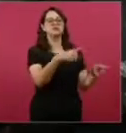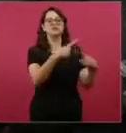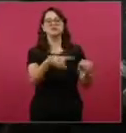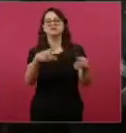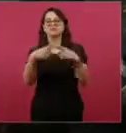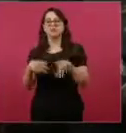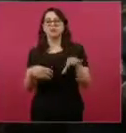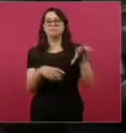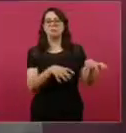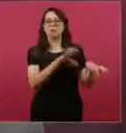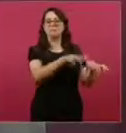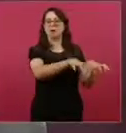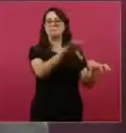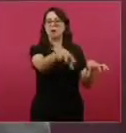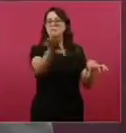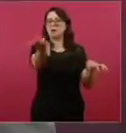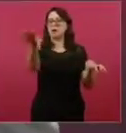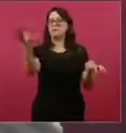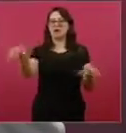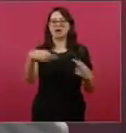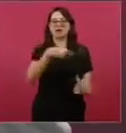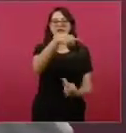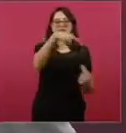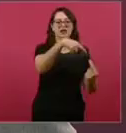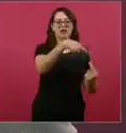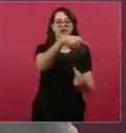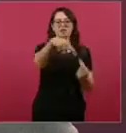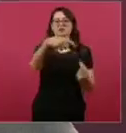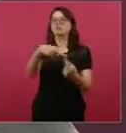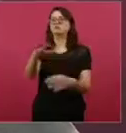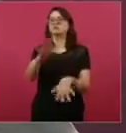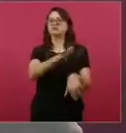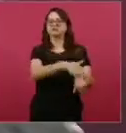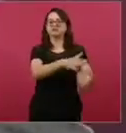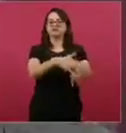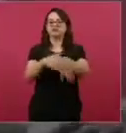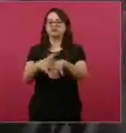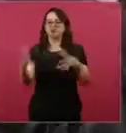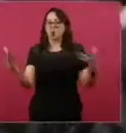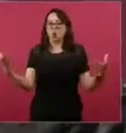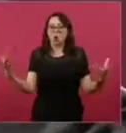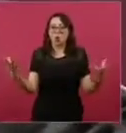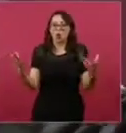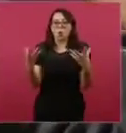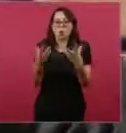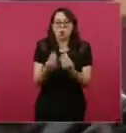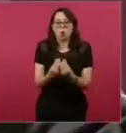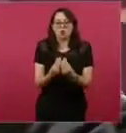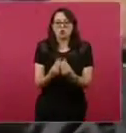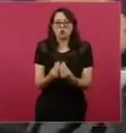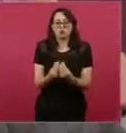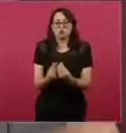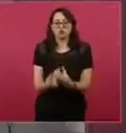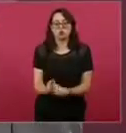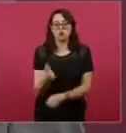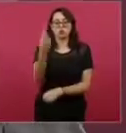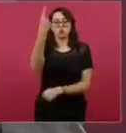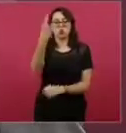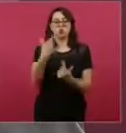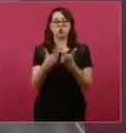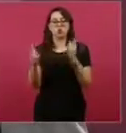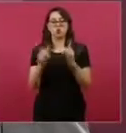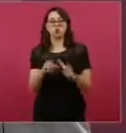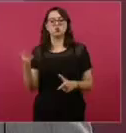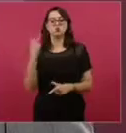el PNR, es la gran alianza de todas las fuerzas